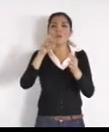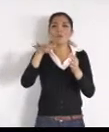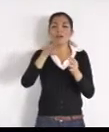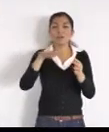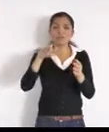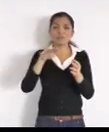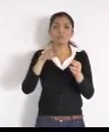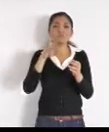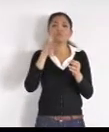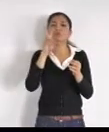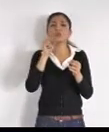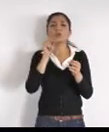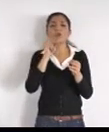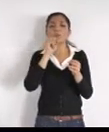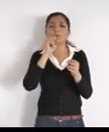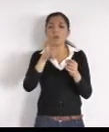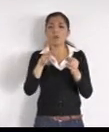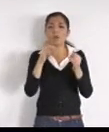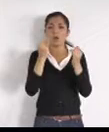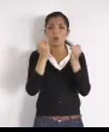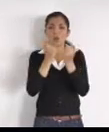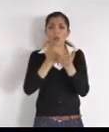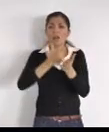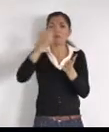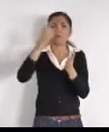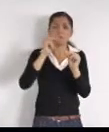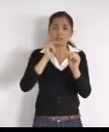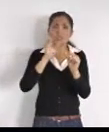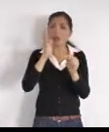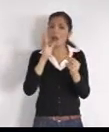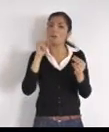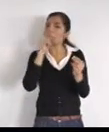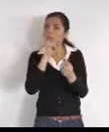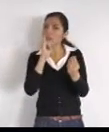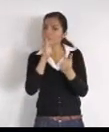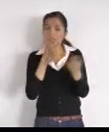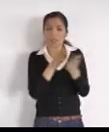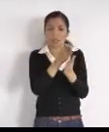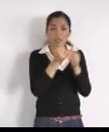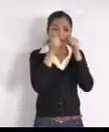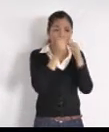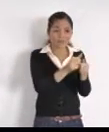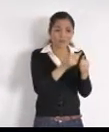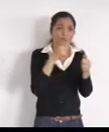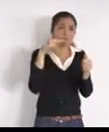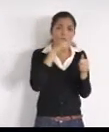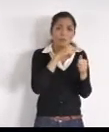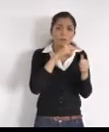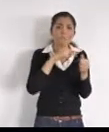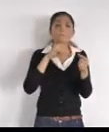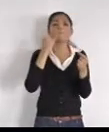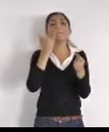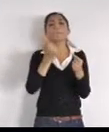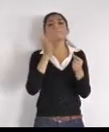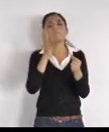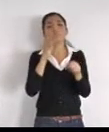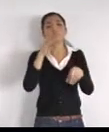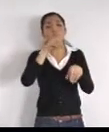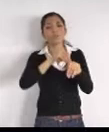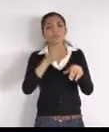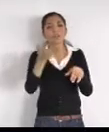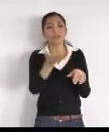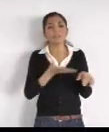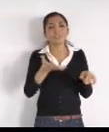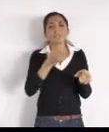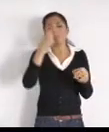inmediatamente, a la solución del mismo, se hizo, algunas medidas, que ya, arrojaron, la calidad de agua, está dentro de la norma, pero además, está